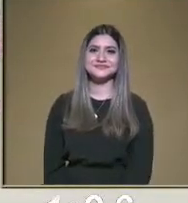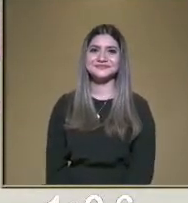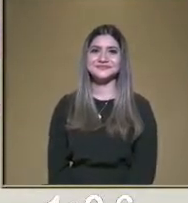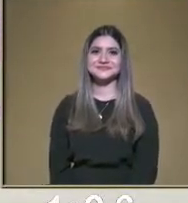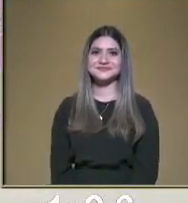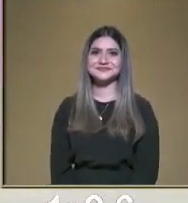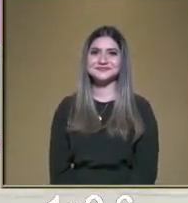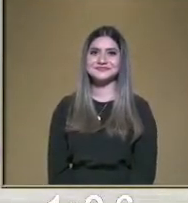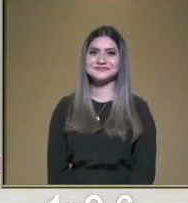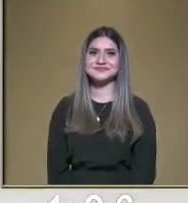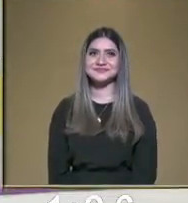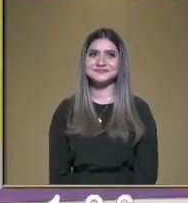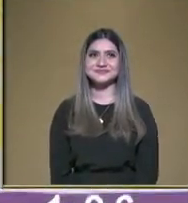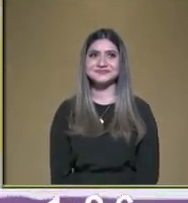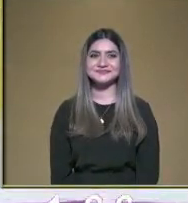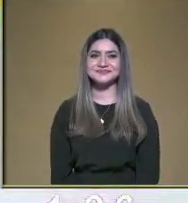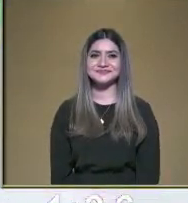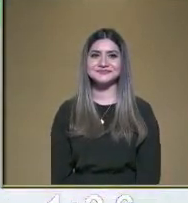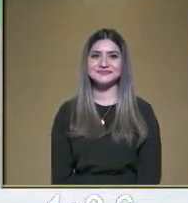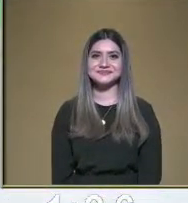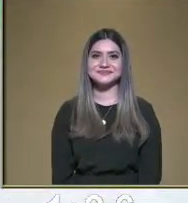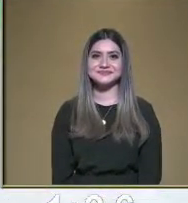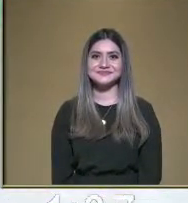Sí, ah, bueno. ver, a ver, a ver.